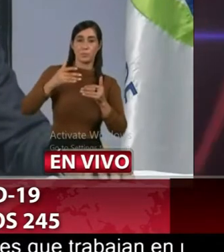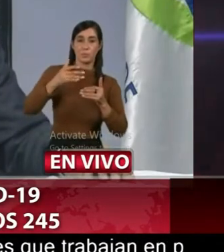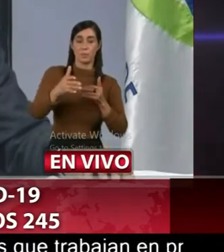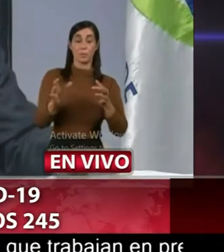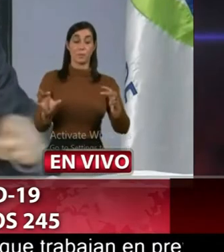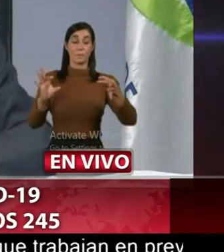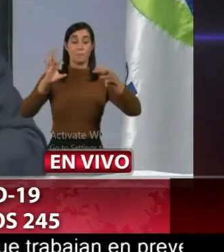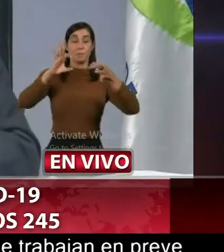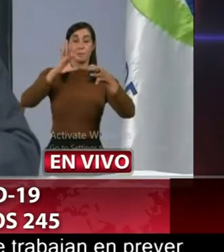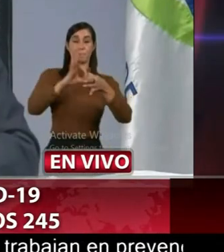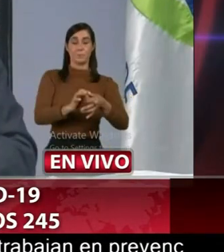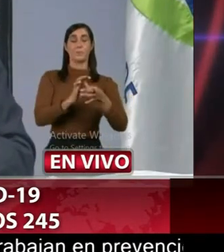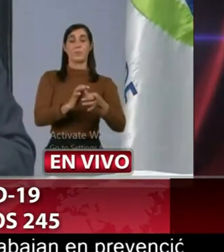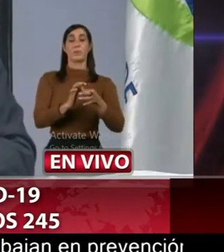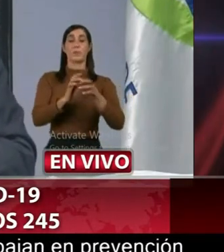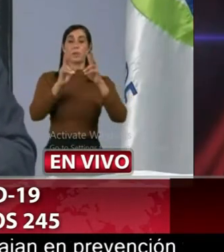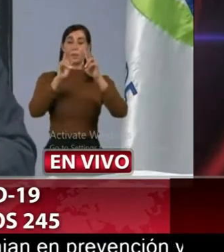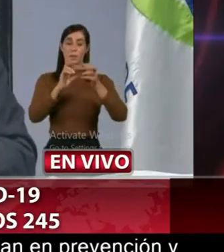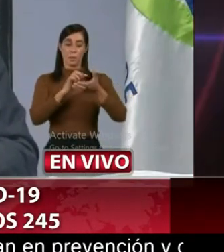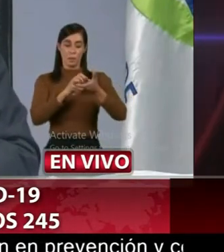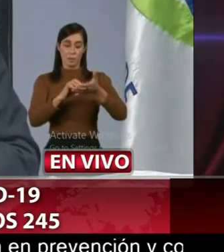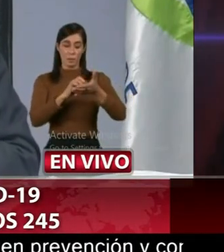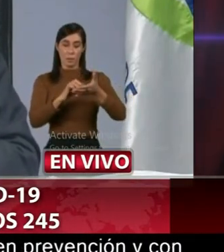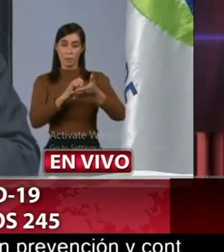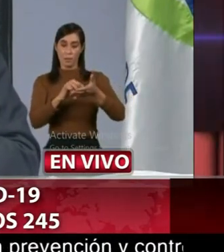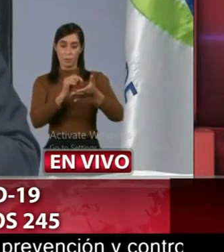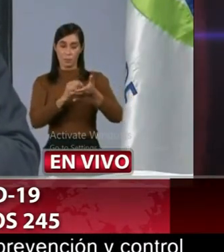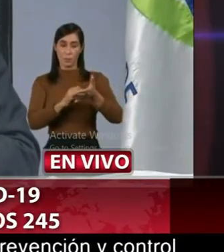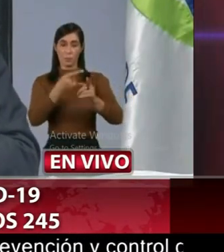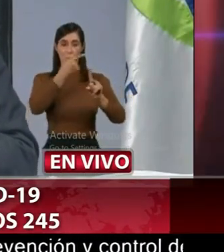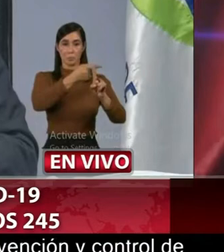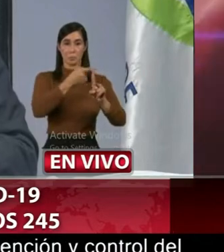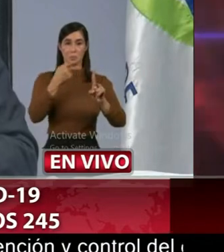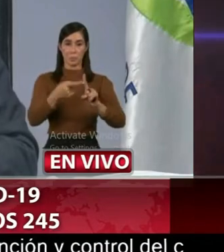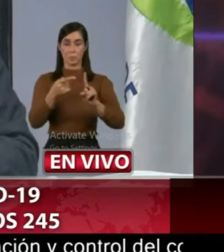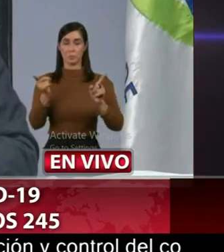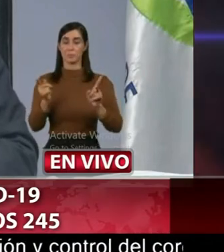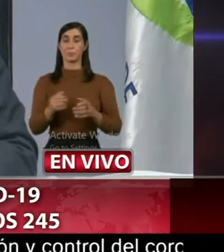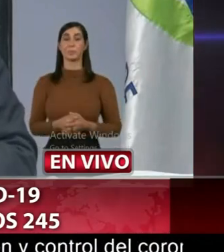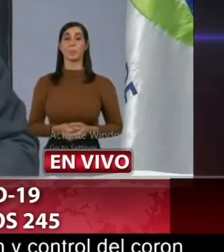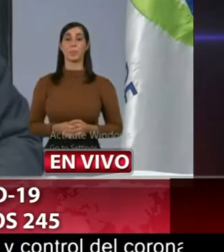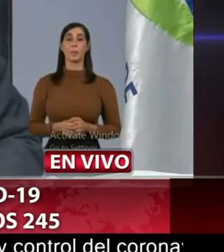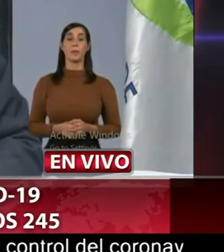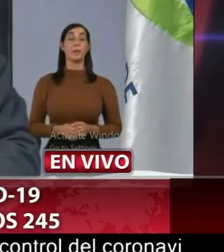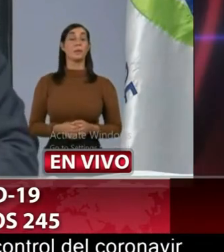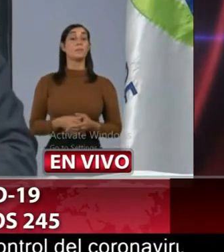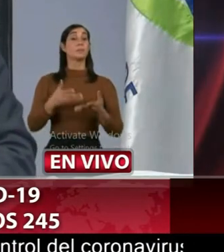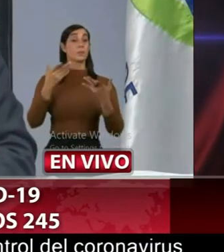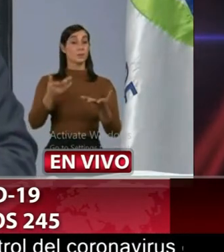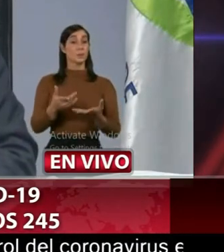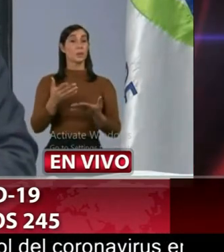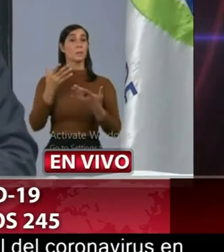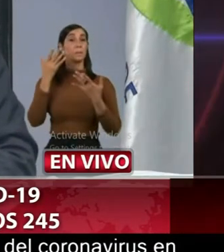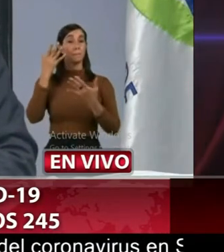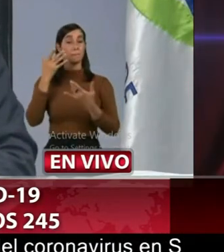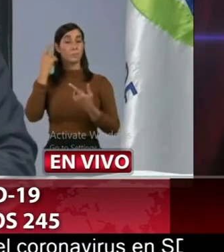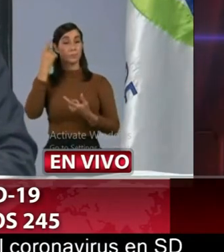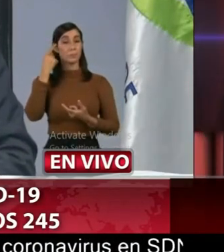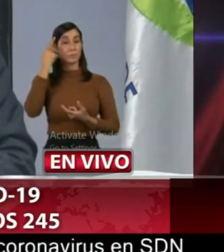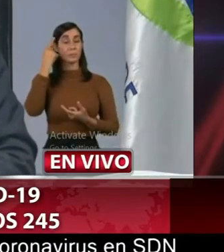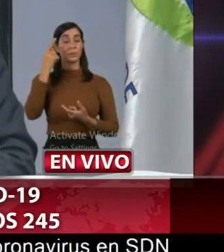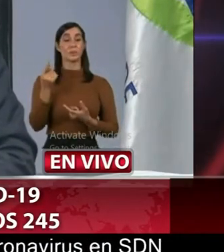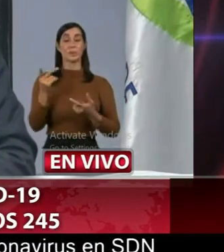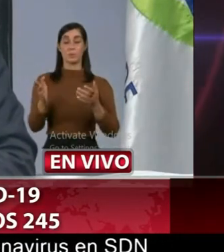vinculadas a las pruebas que vamos realizando así es que estamos muy esperanzados en que con las acciones